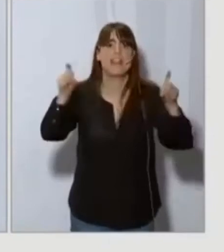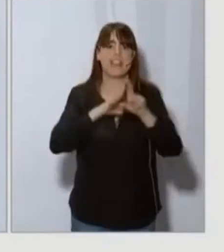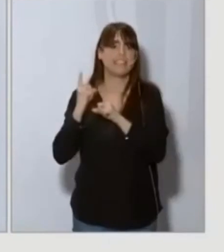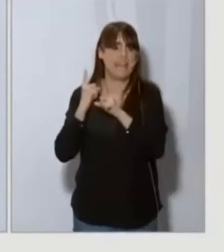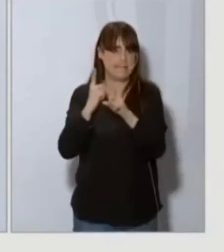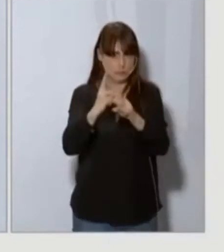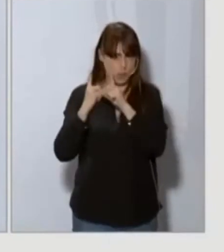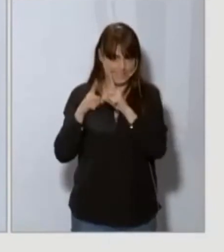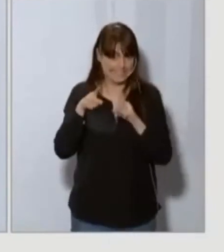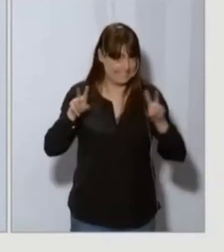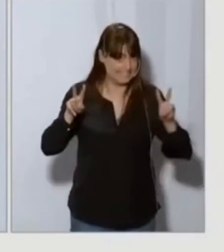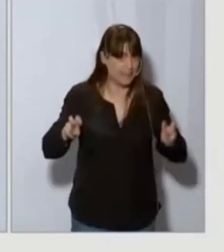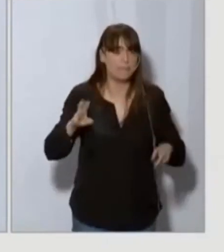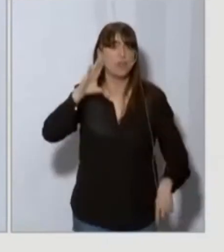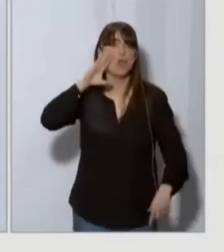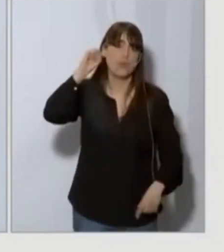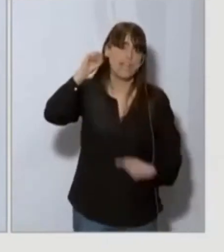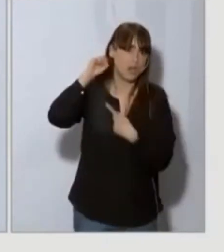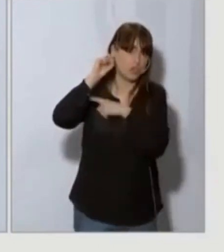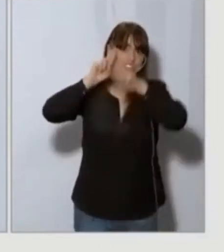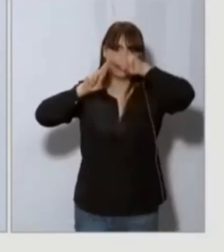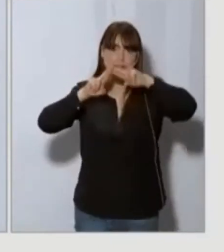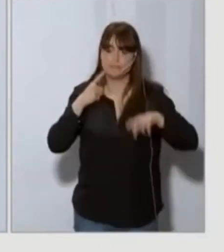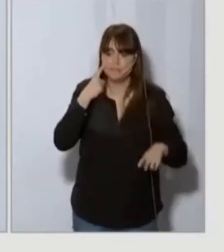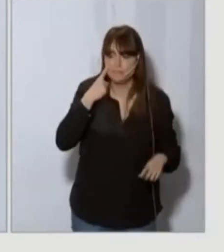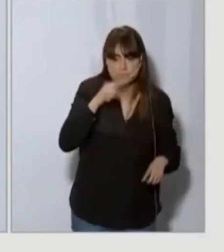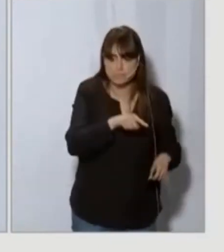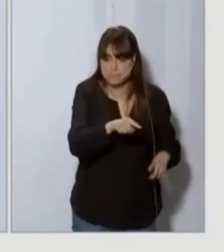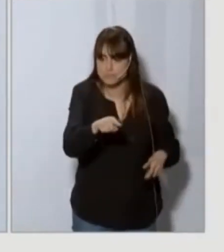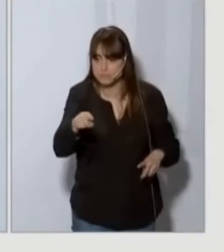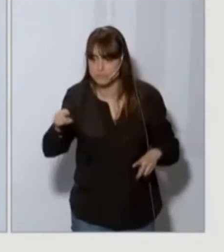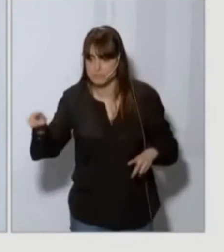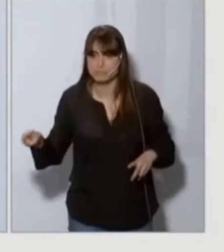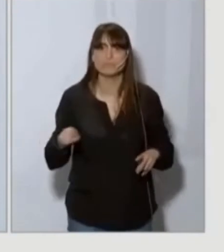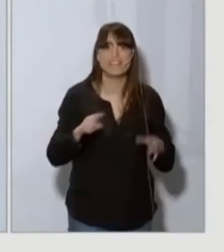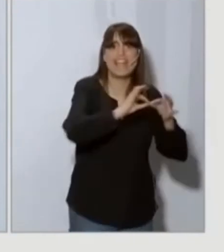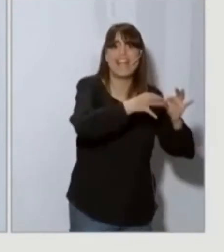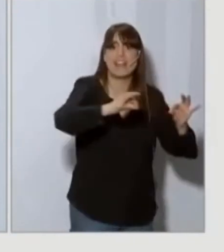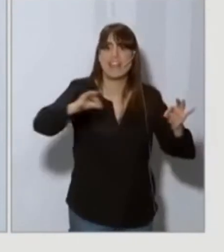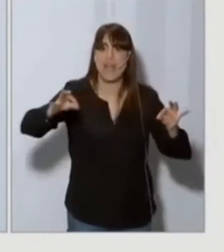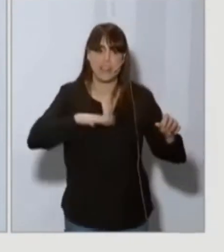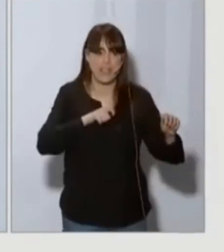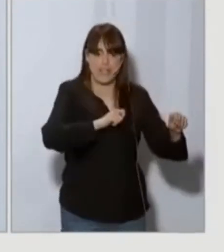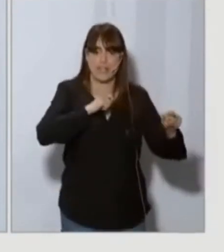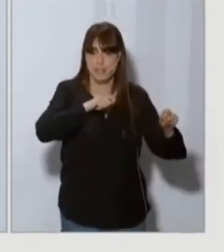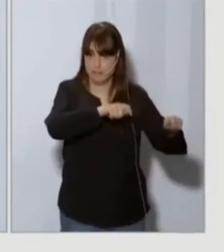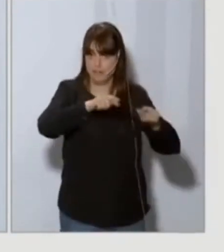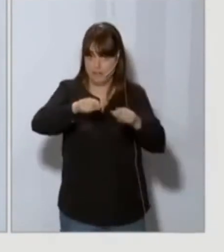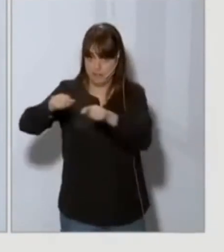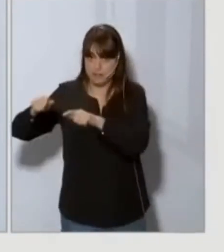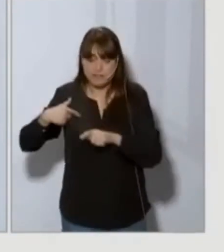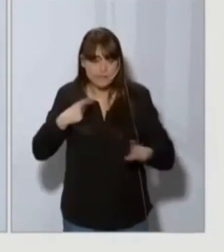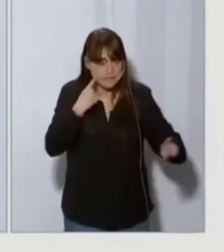Sobre este tema, el Gobierno está atento, está haciendo un seguimiento del alcance del paro, de las